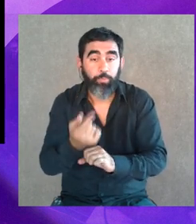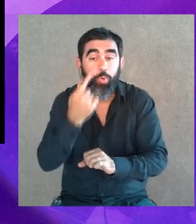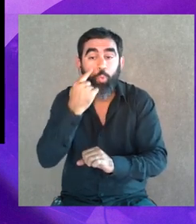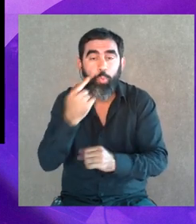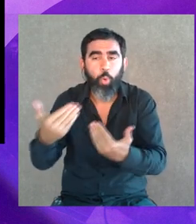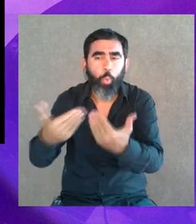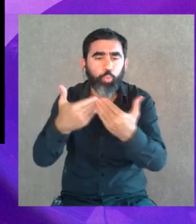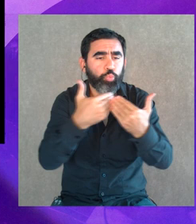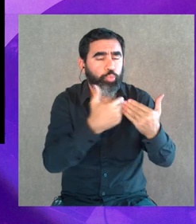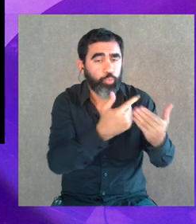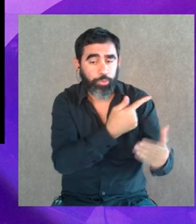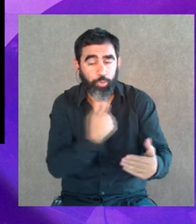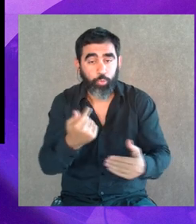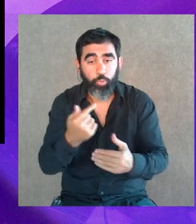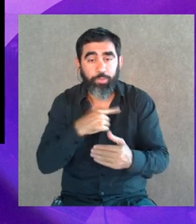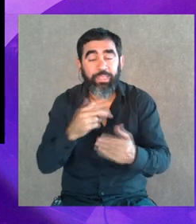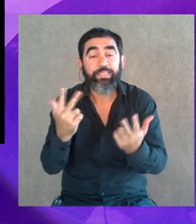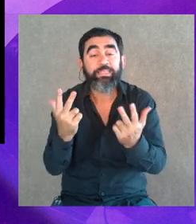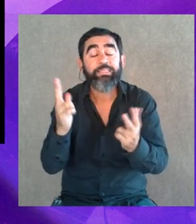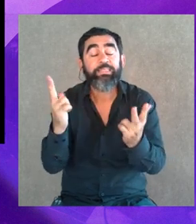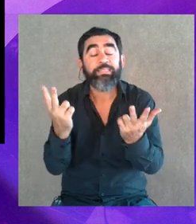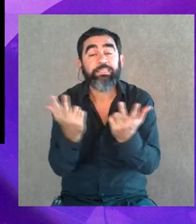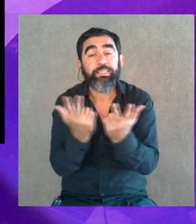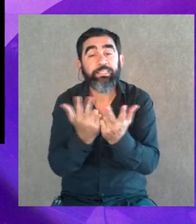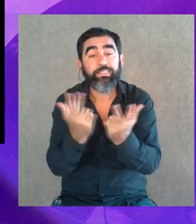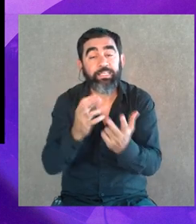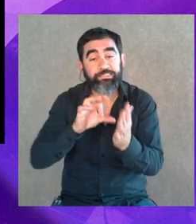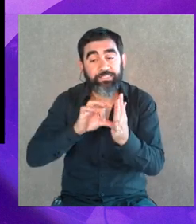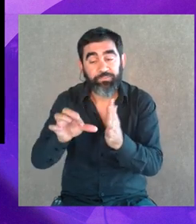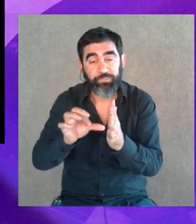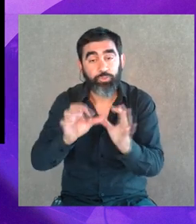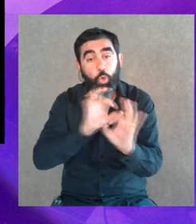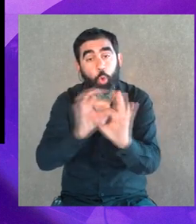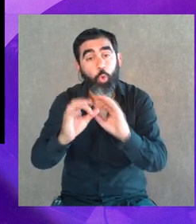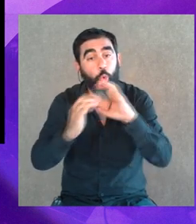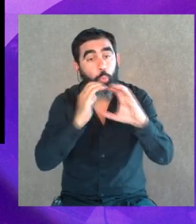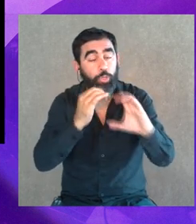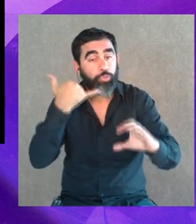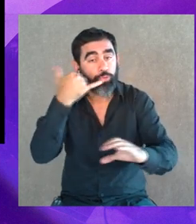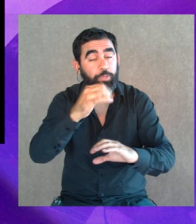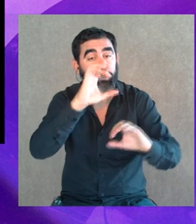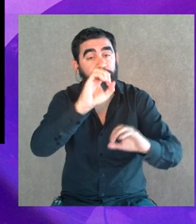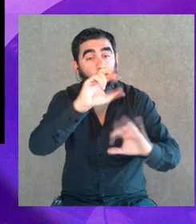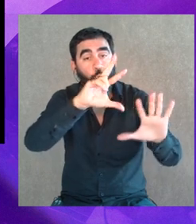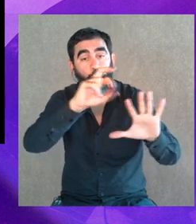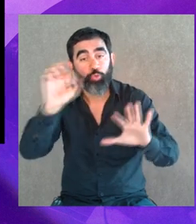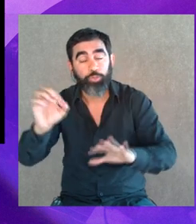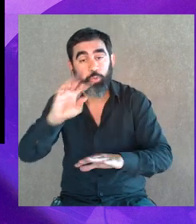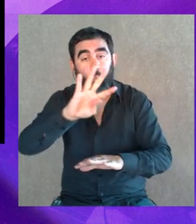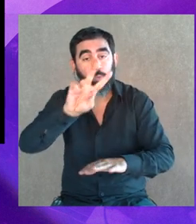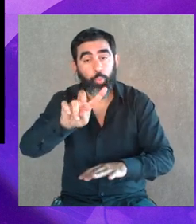el número de consultas a los 33 servicios que tenemos, o las comunicaciones al teléfono, al 0800